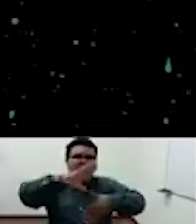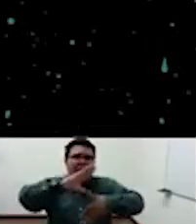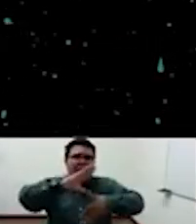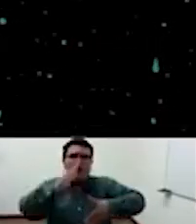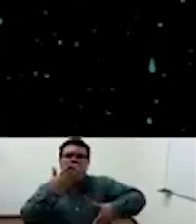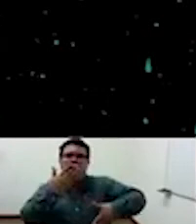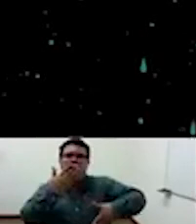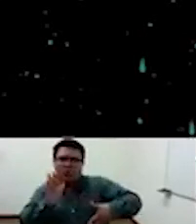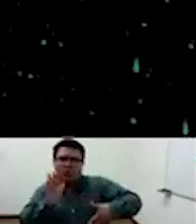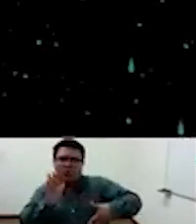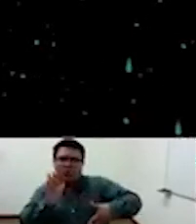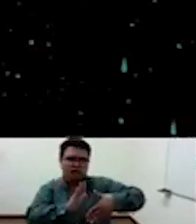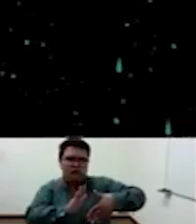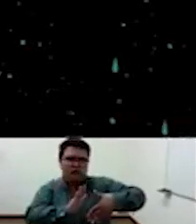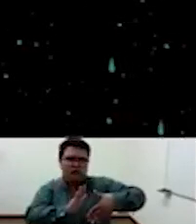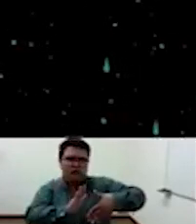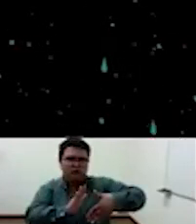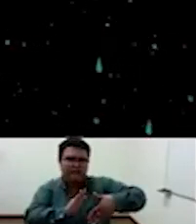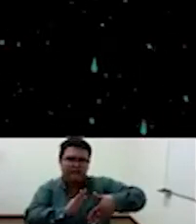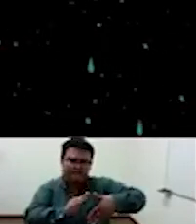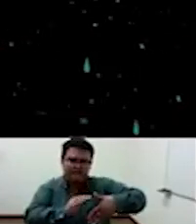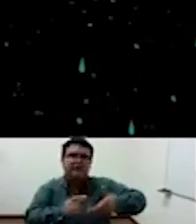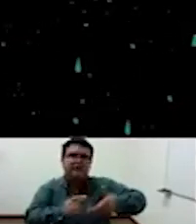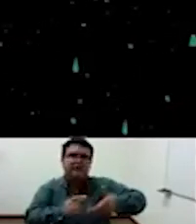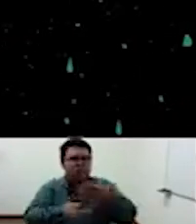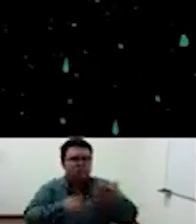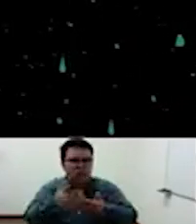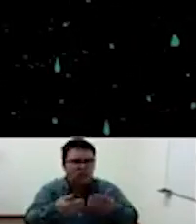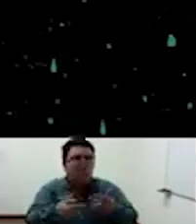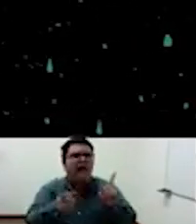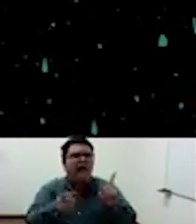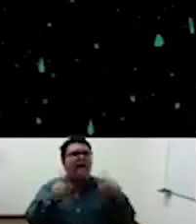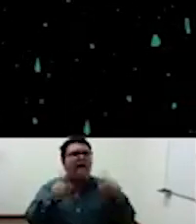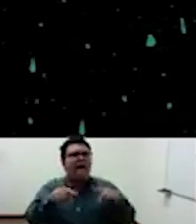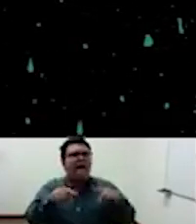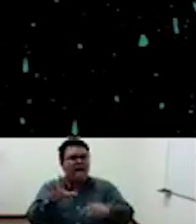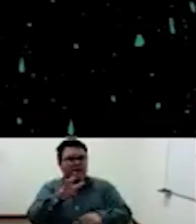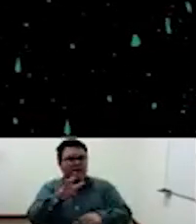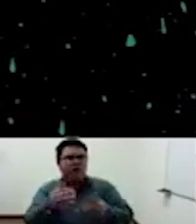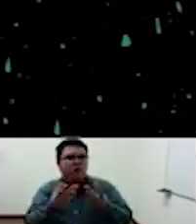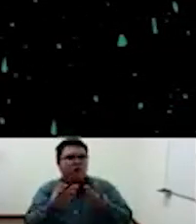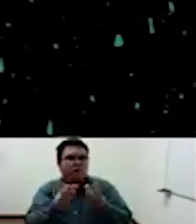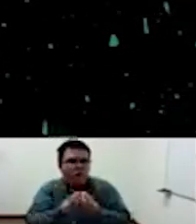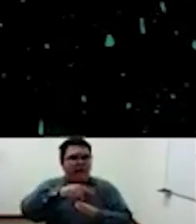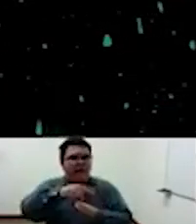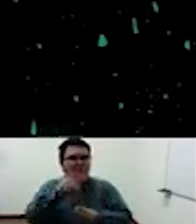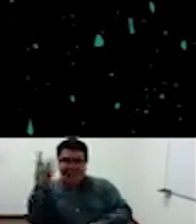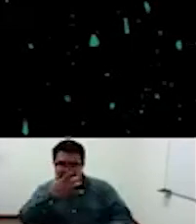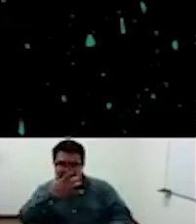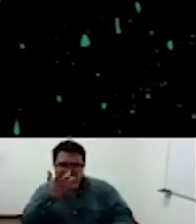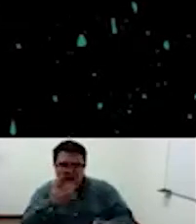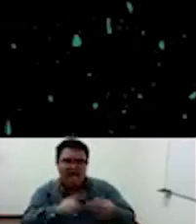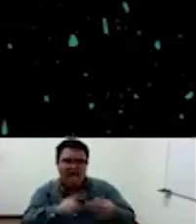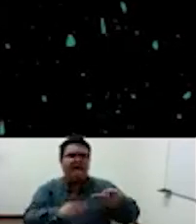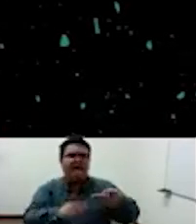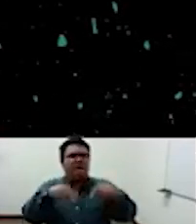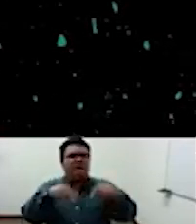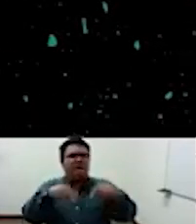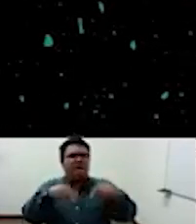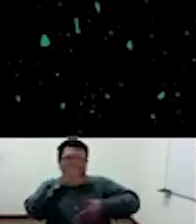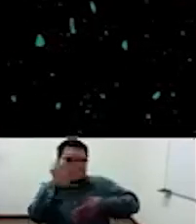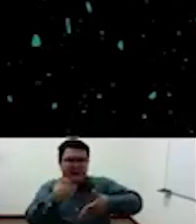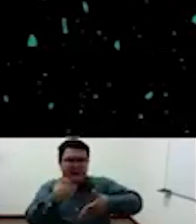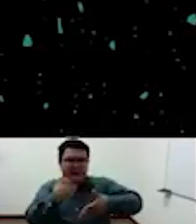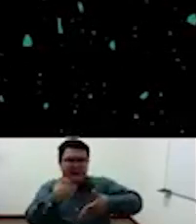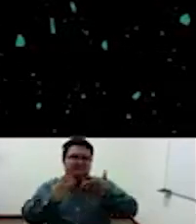más adelante miraremos un un esquema donde él ubica otra serie de culturas por